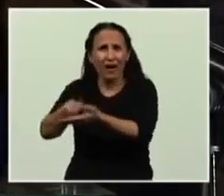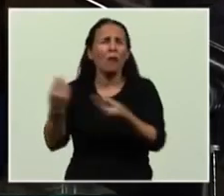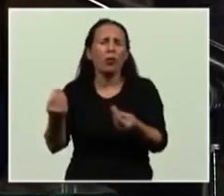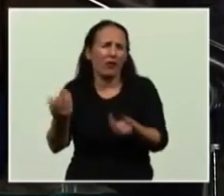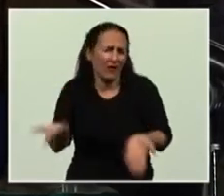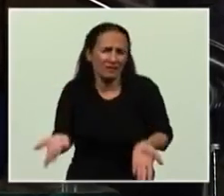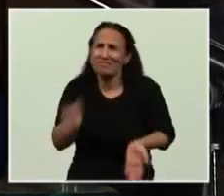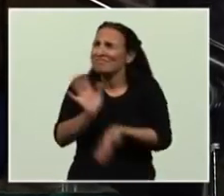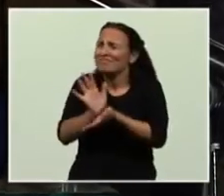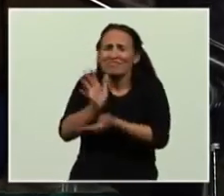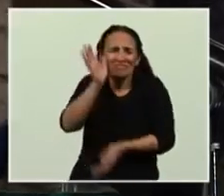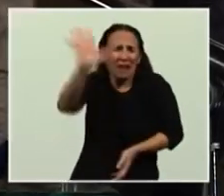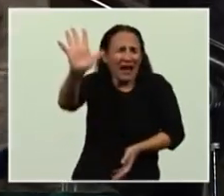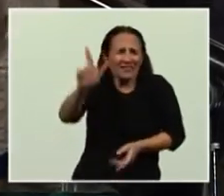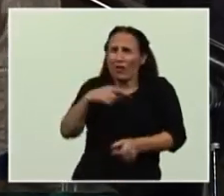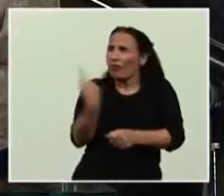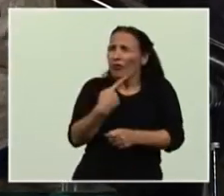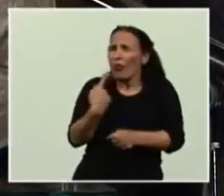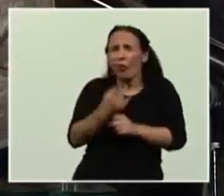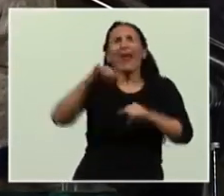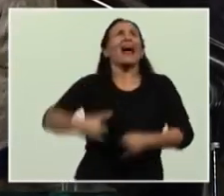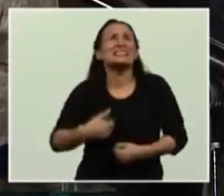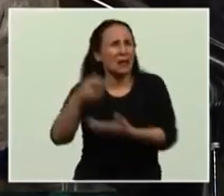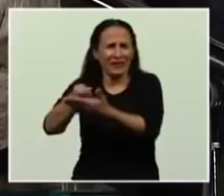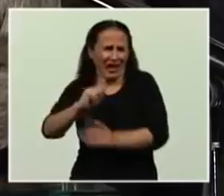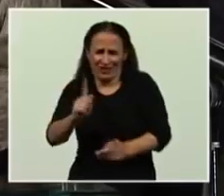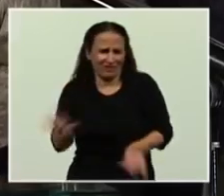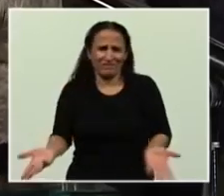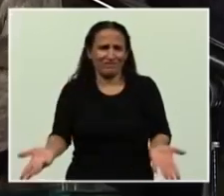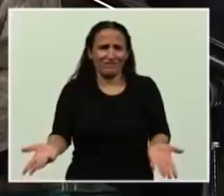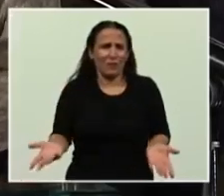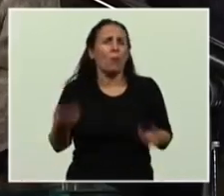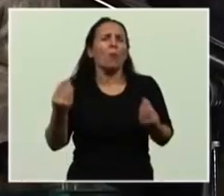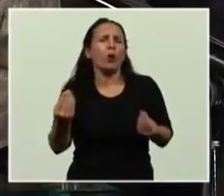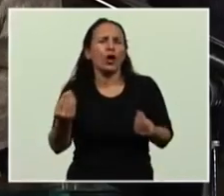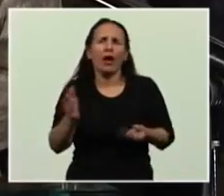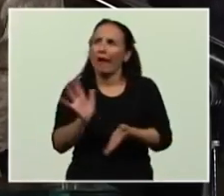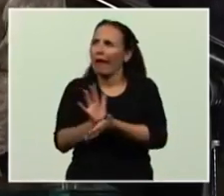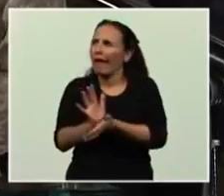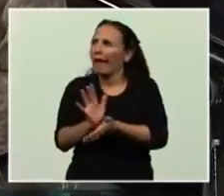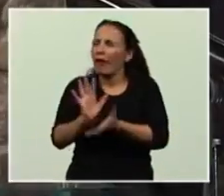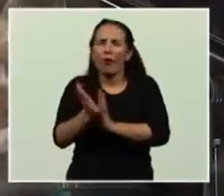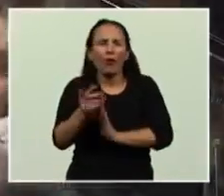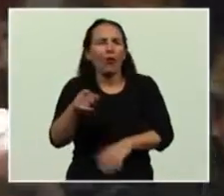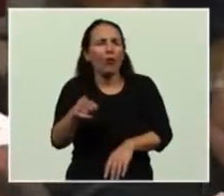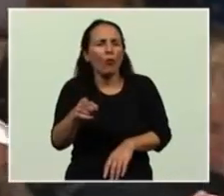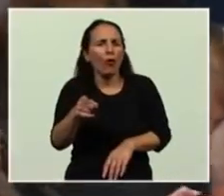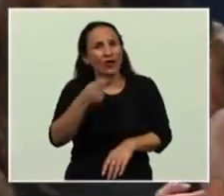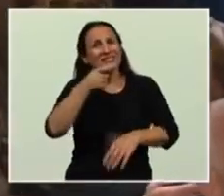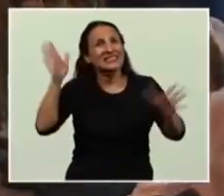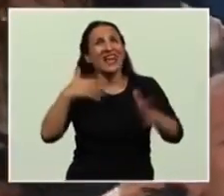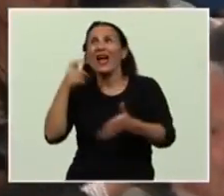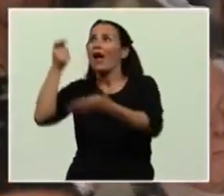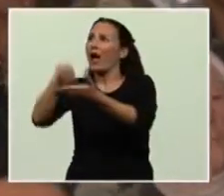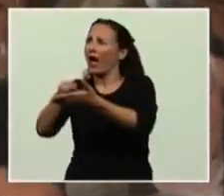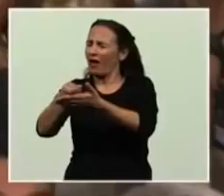una osura inaceptable, sino porque además constituía una afrenta a todos los